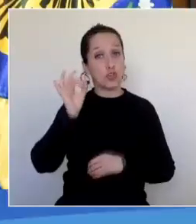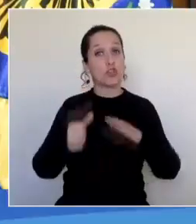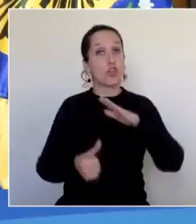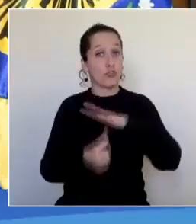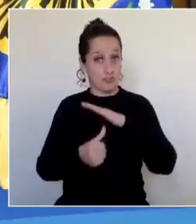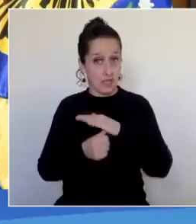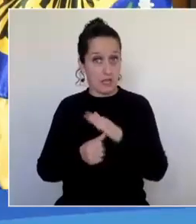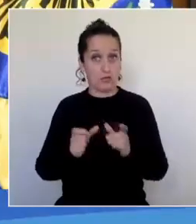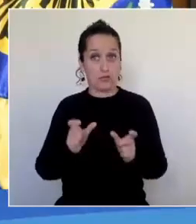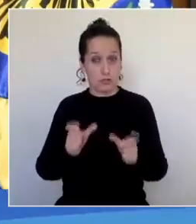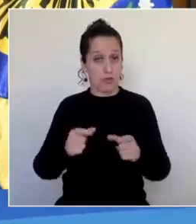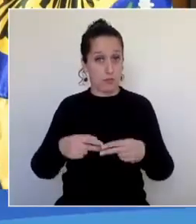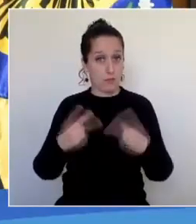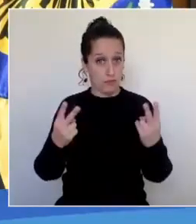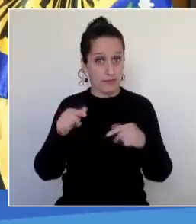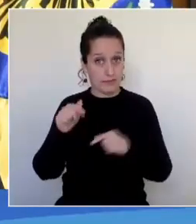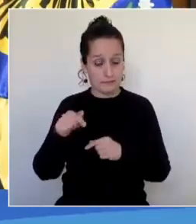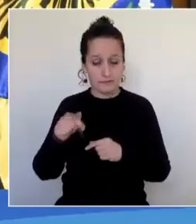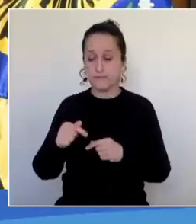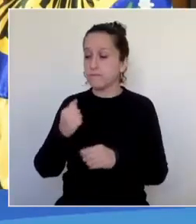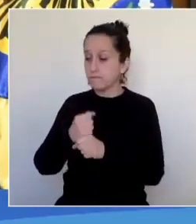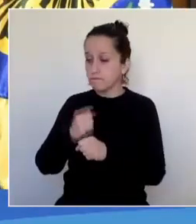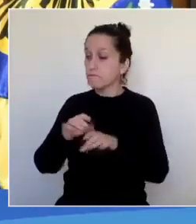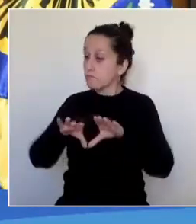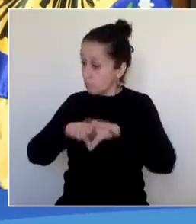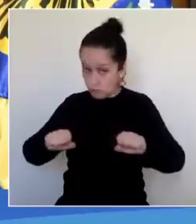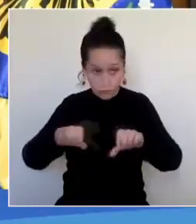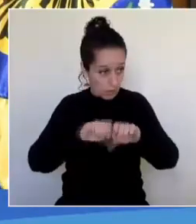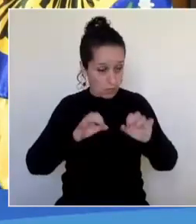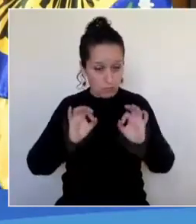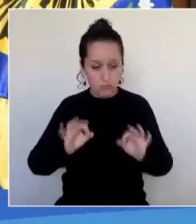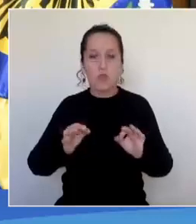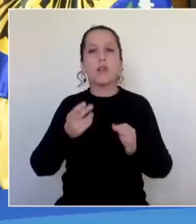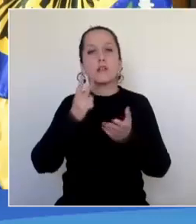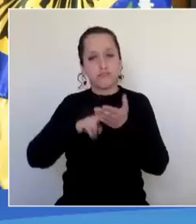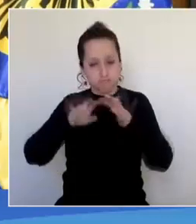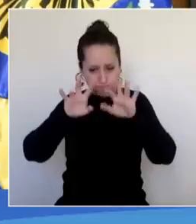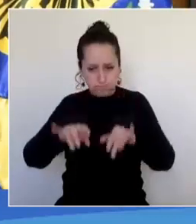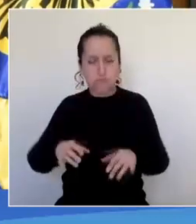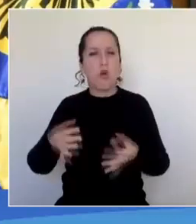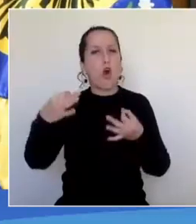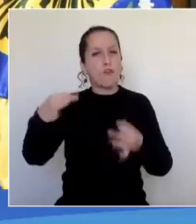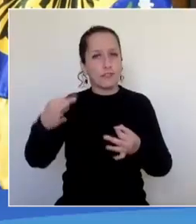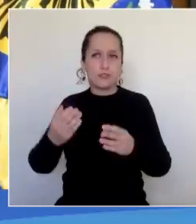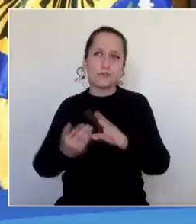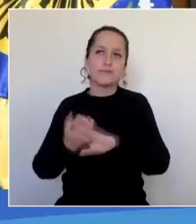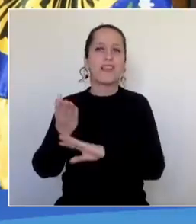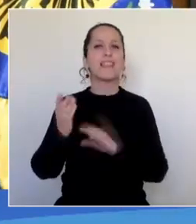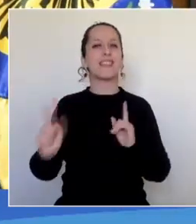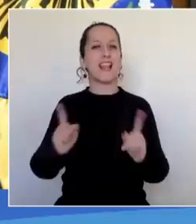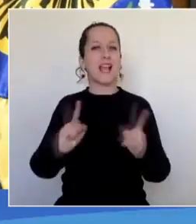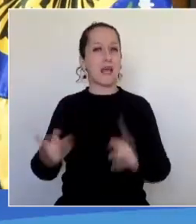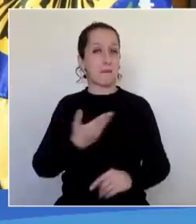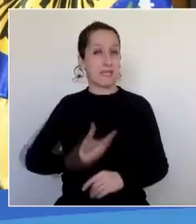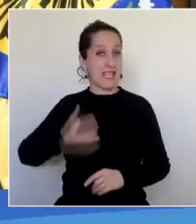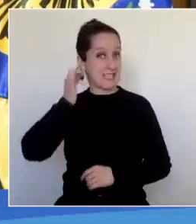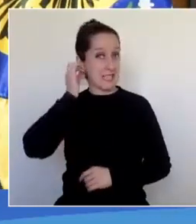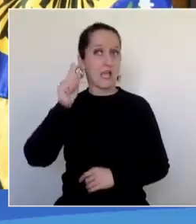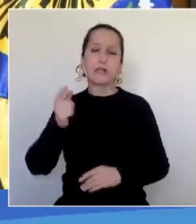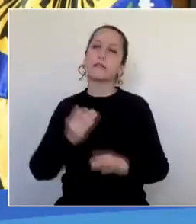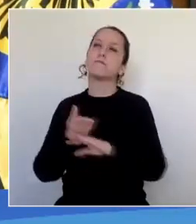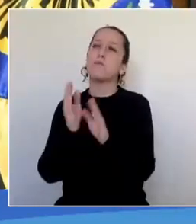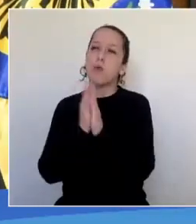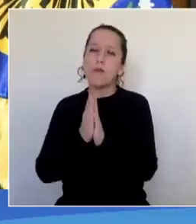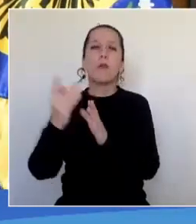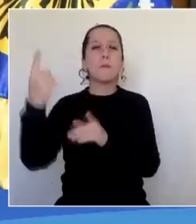Comunal de Seguridad Pública hacer llegar a la Delegada Presidencial un oficio en el cual solicitamos impulsar una nueva